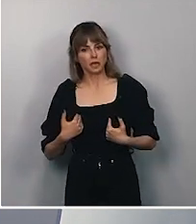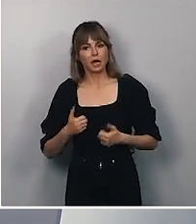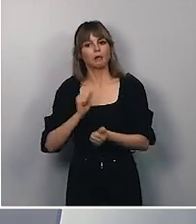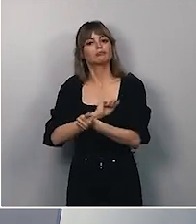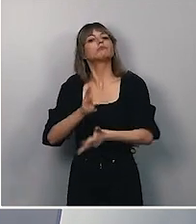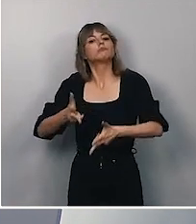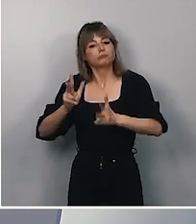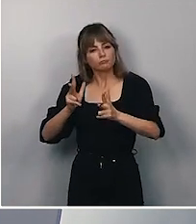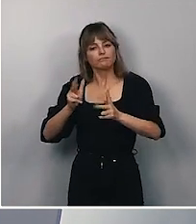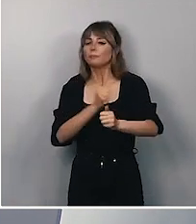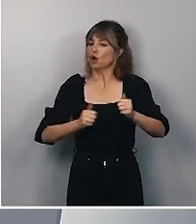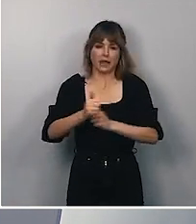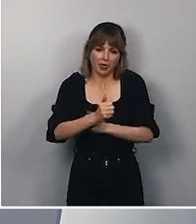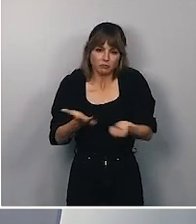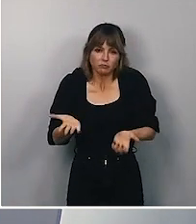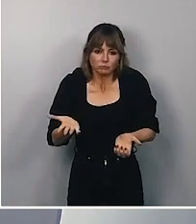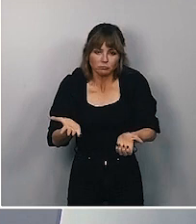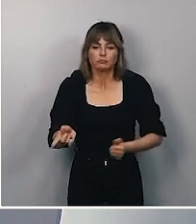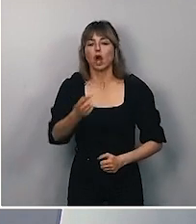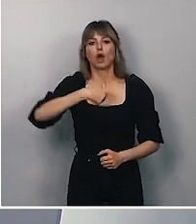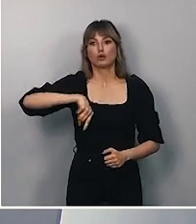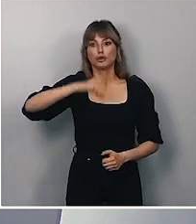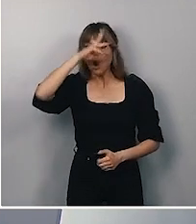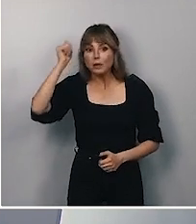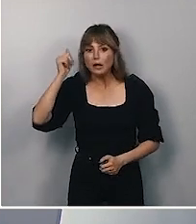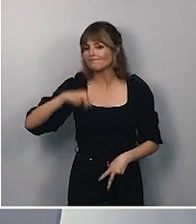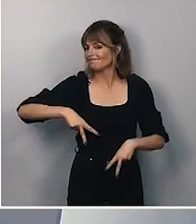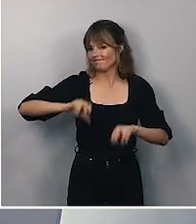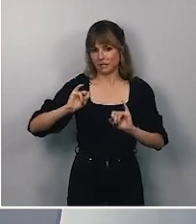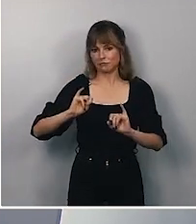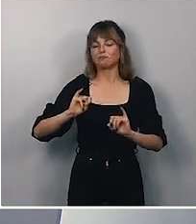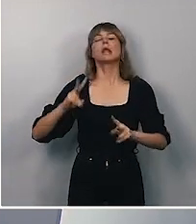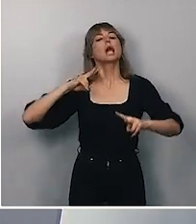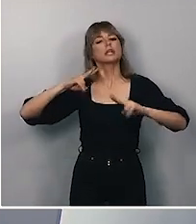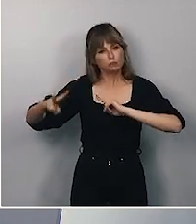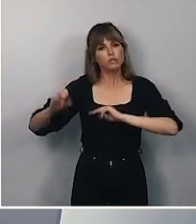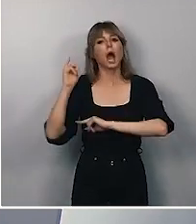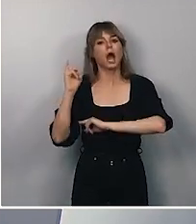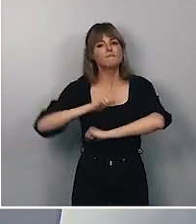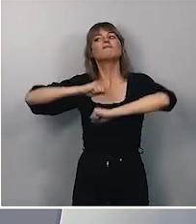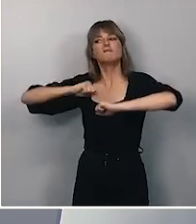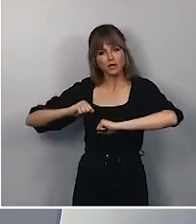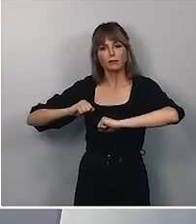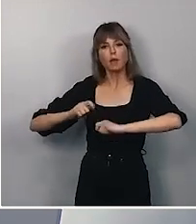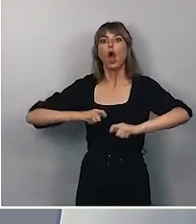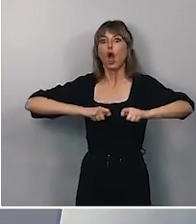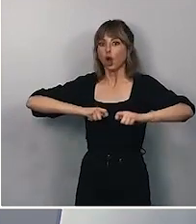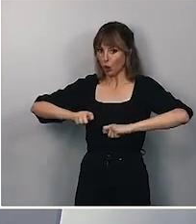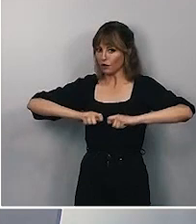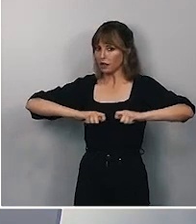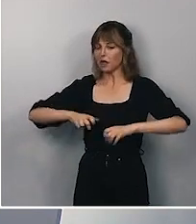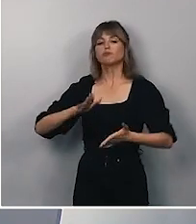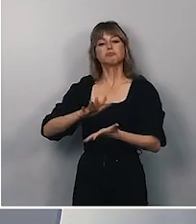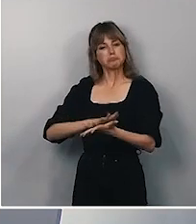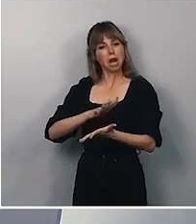de los rehenes que, por supuesto, nosotros no olvidamos. Por lo tanto, habrá respuesta, será firme, será coordinada, será